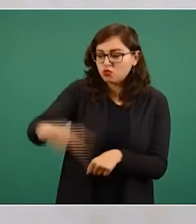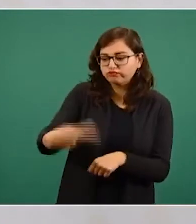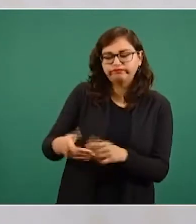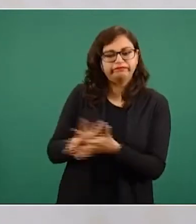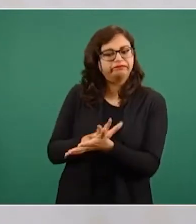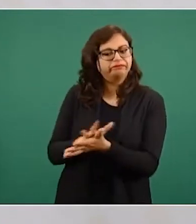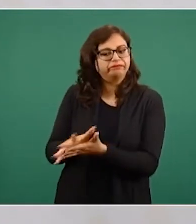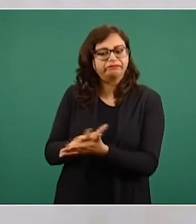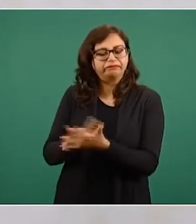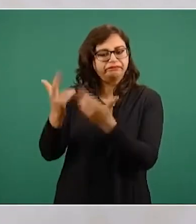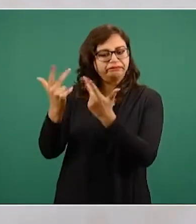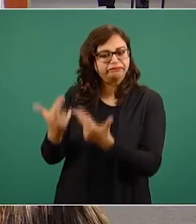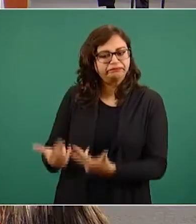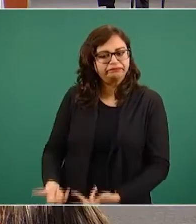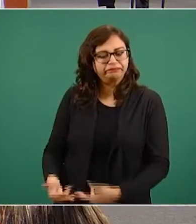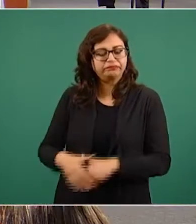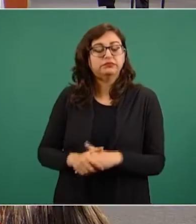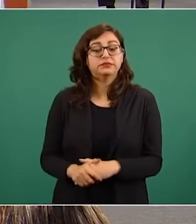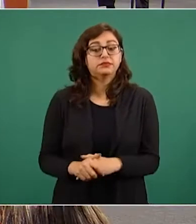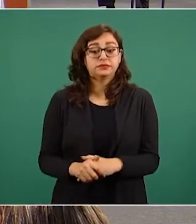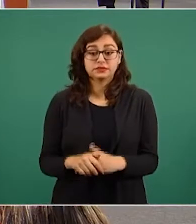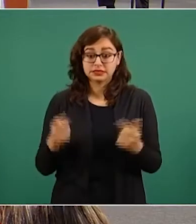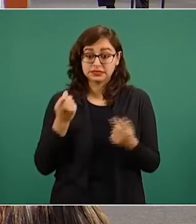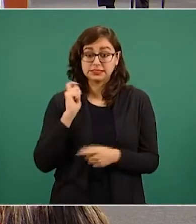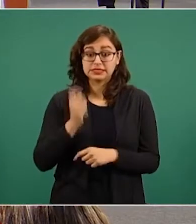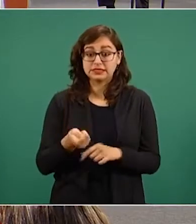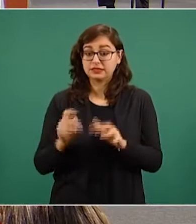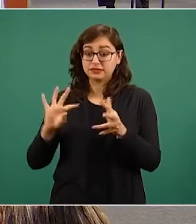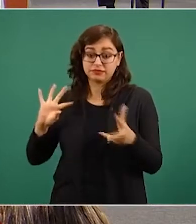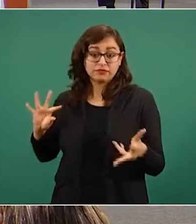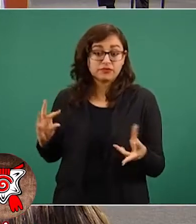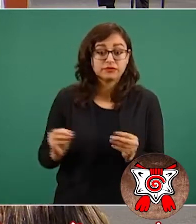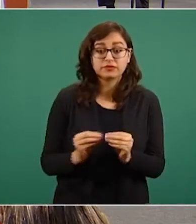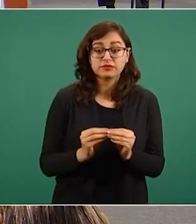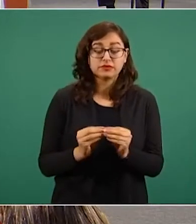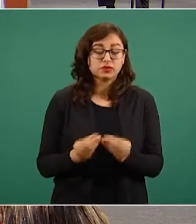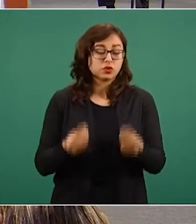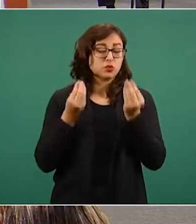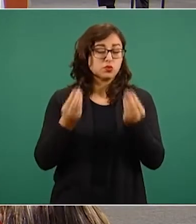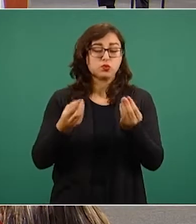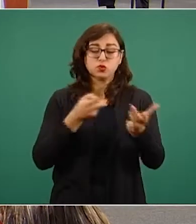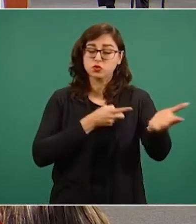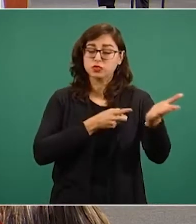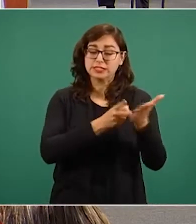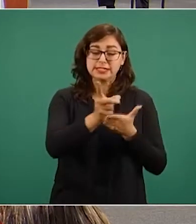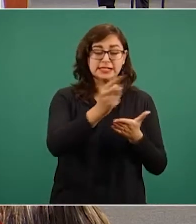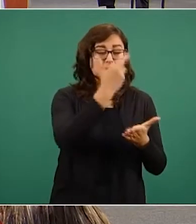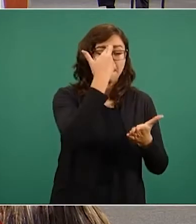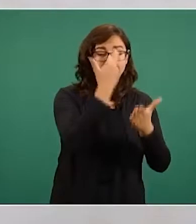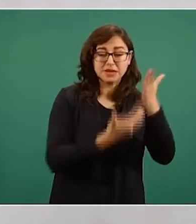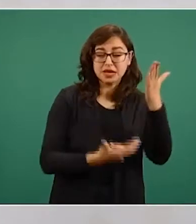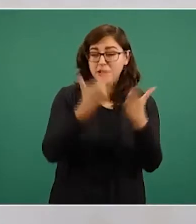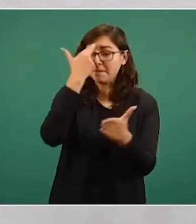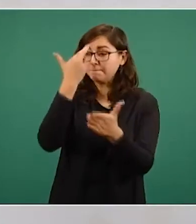En suma, durante la colonia se vulneraron derechos individuales y colectivos que